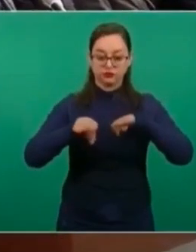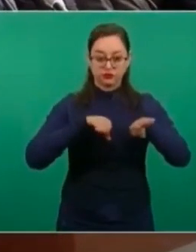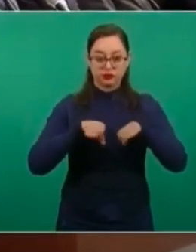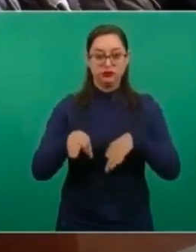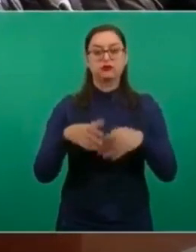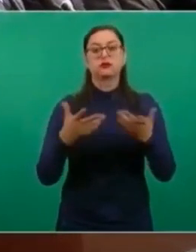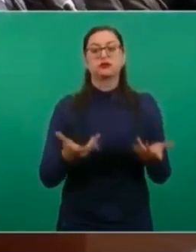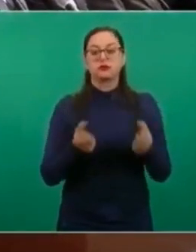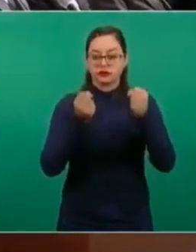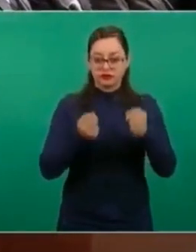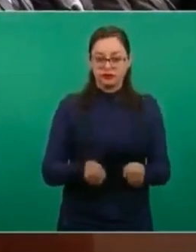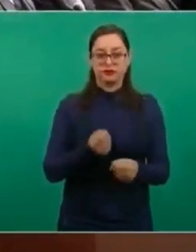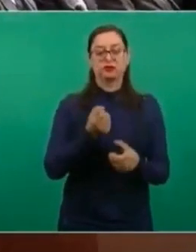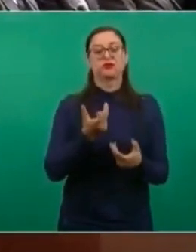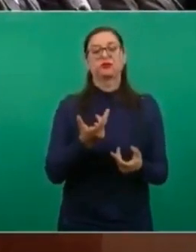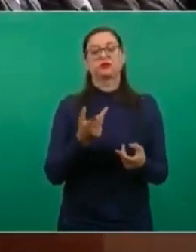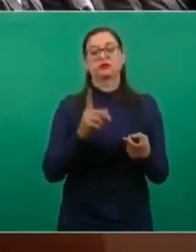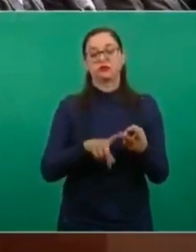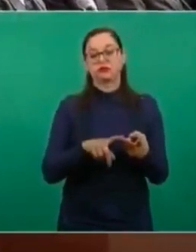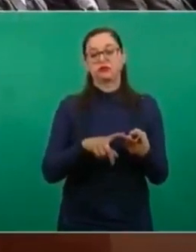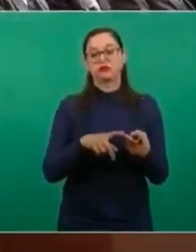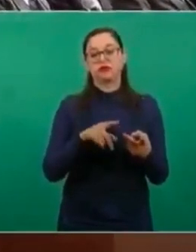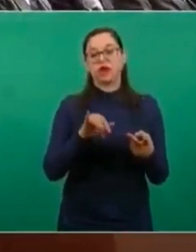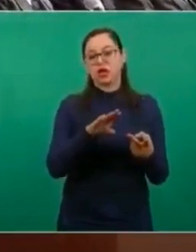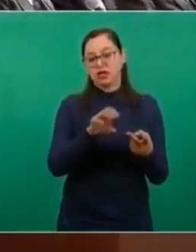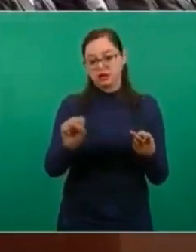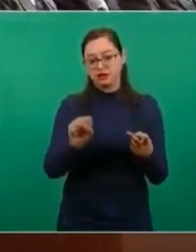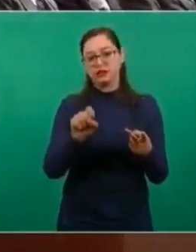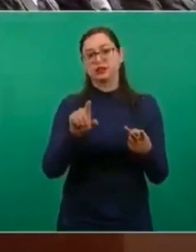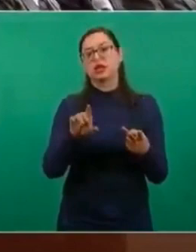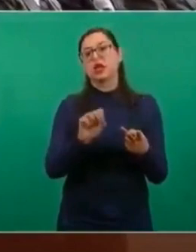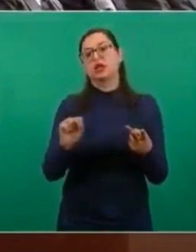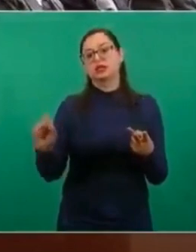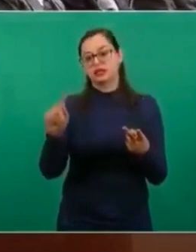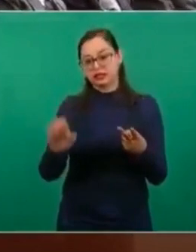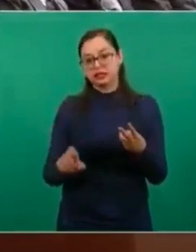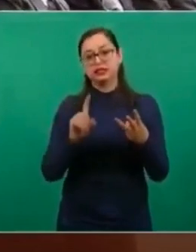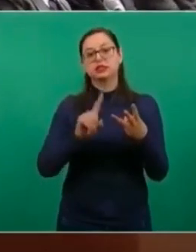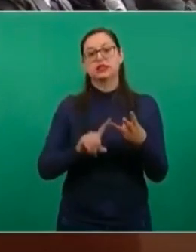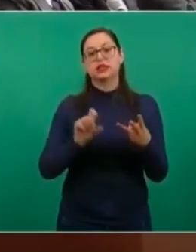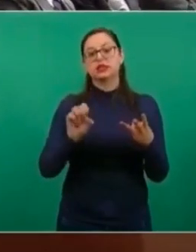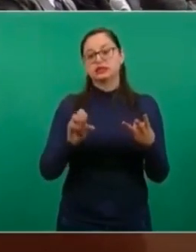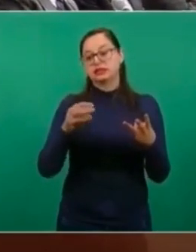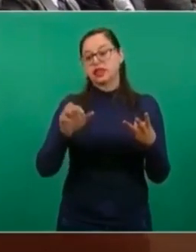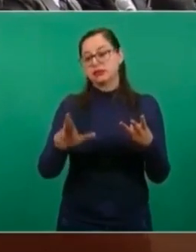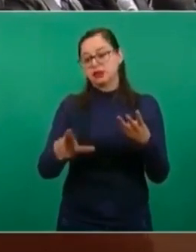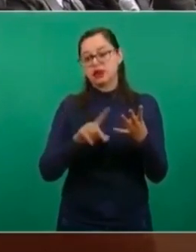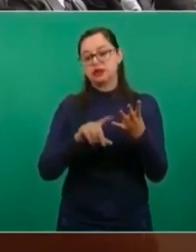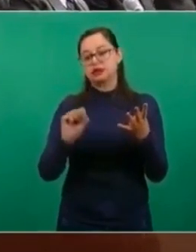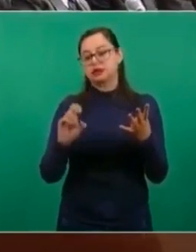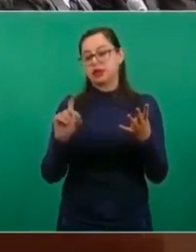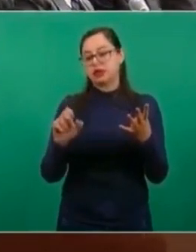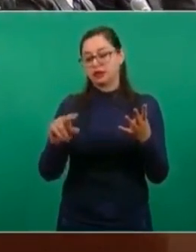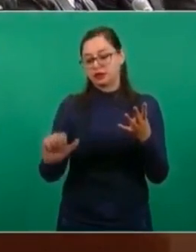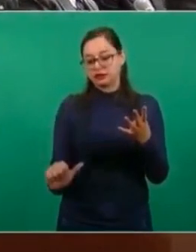Seguro Social, Issste, Secretaría de Salud, Secretaría de Marina, Secretaría de la Defensa,